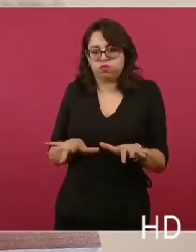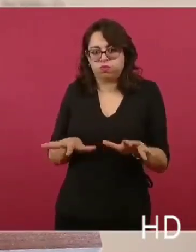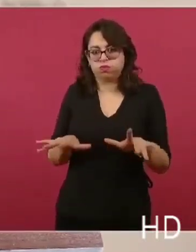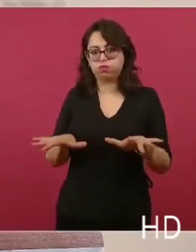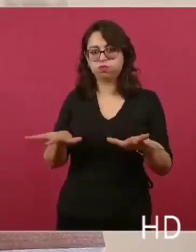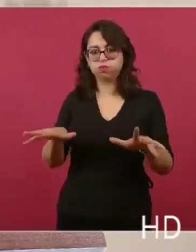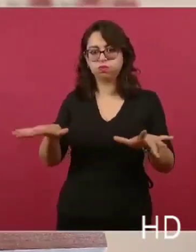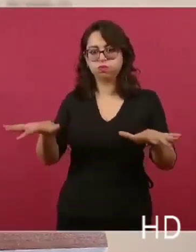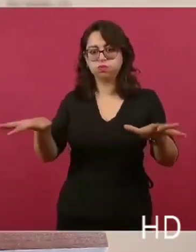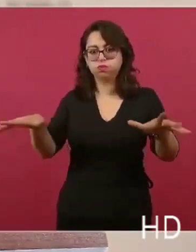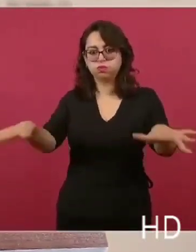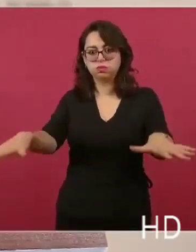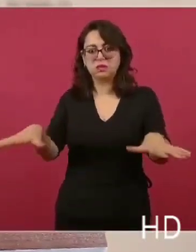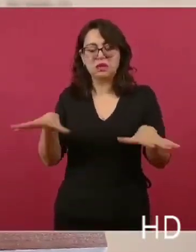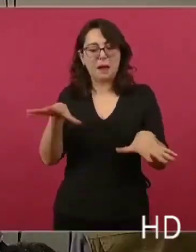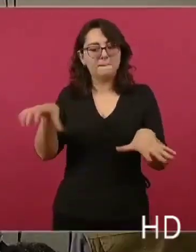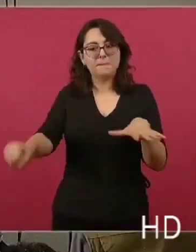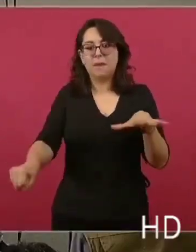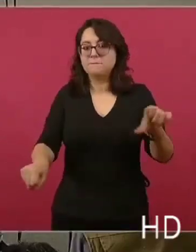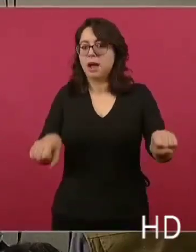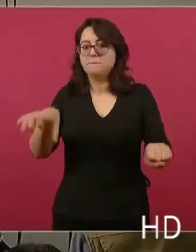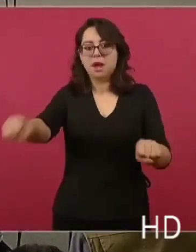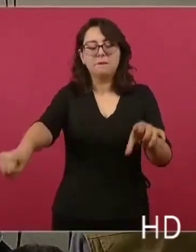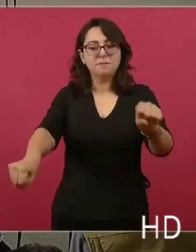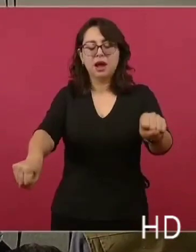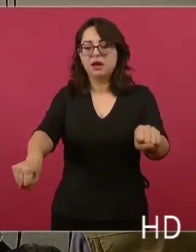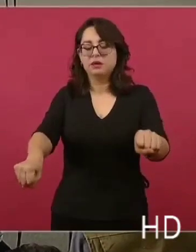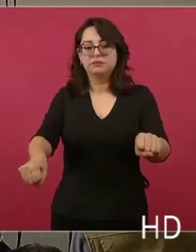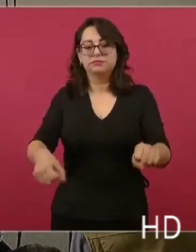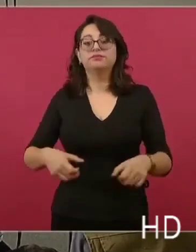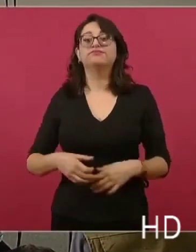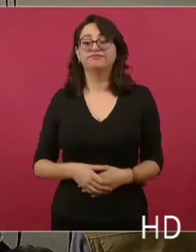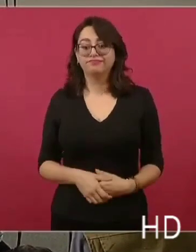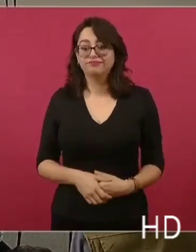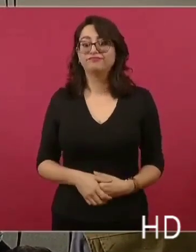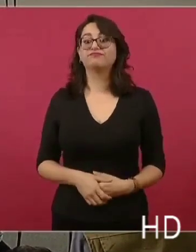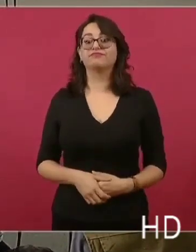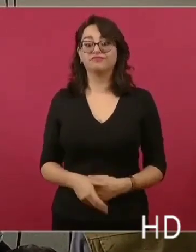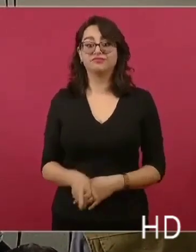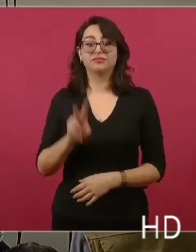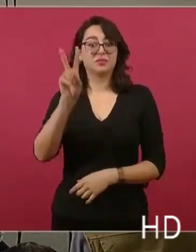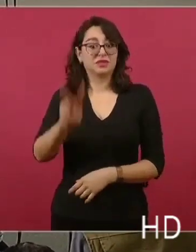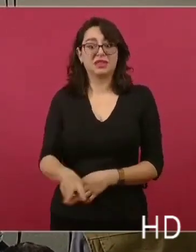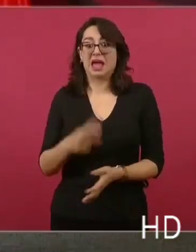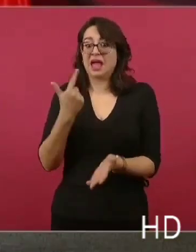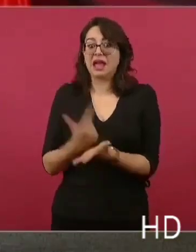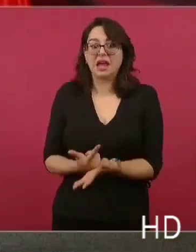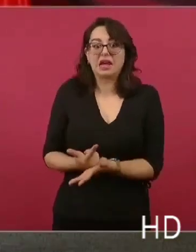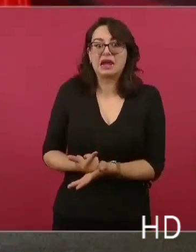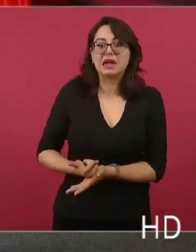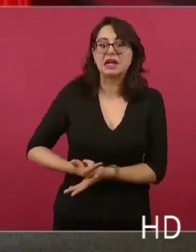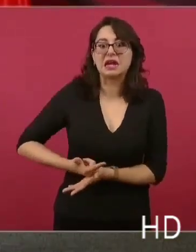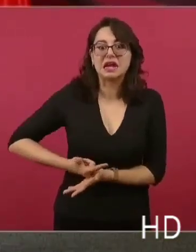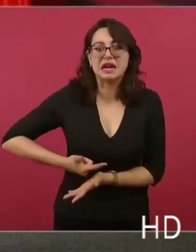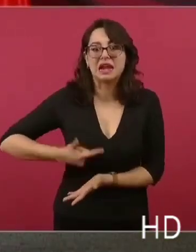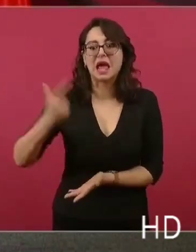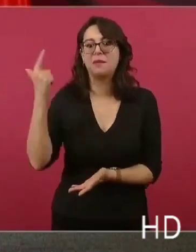a más y más gente. Eso fue lo que nos ocurrió como fenómeno.